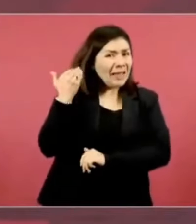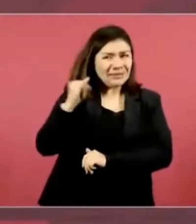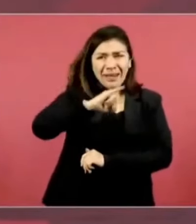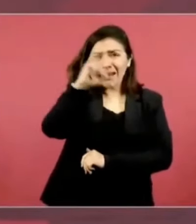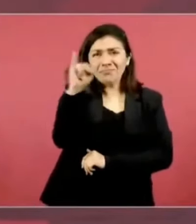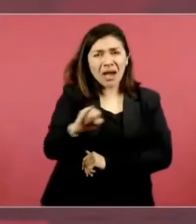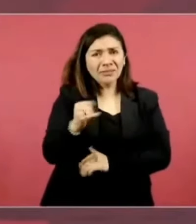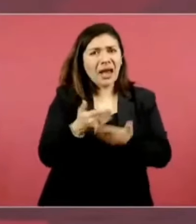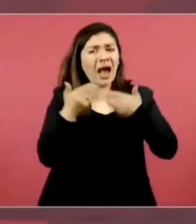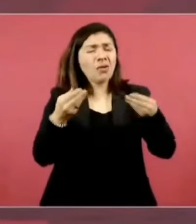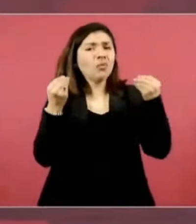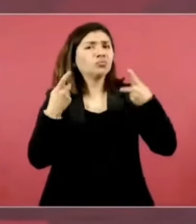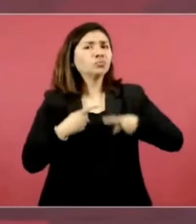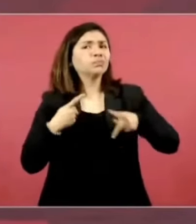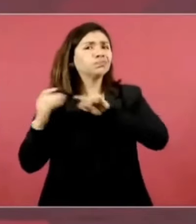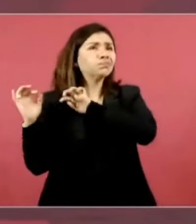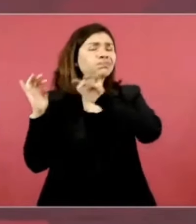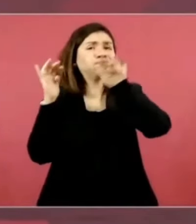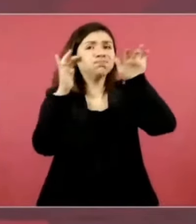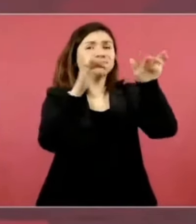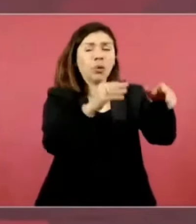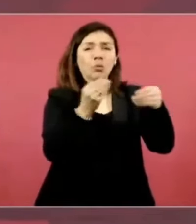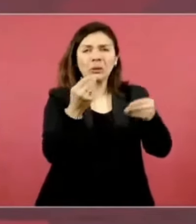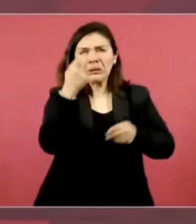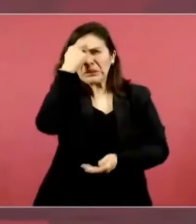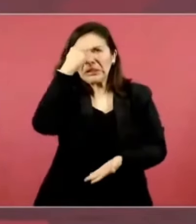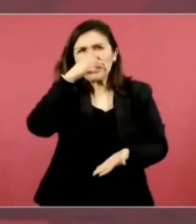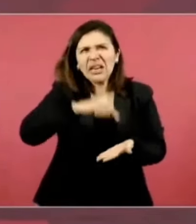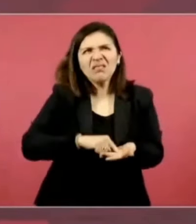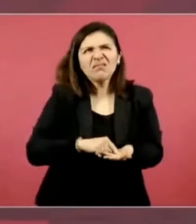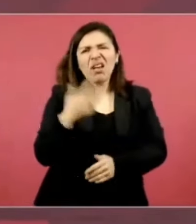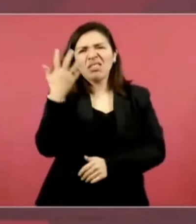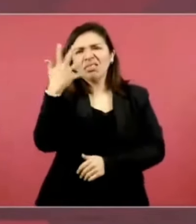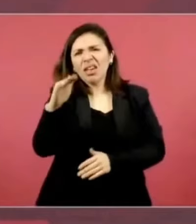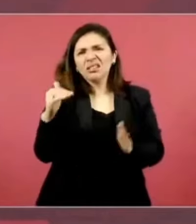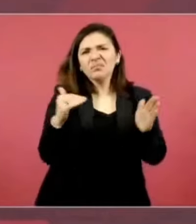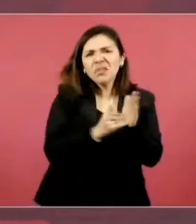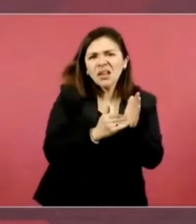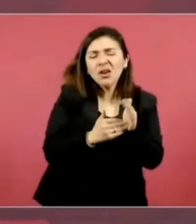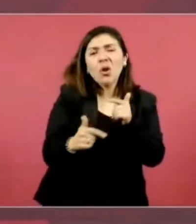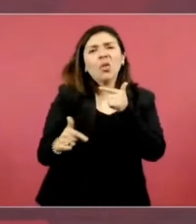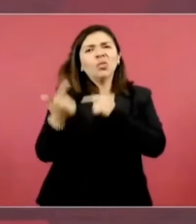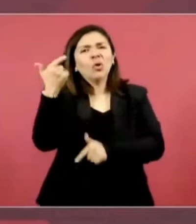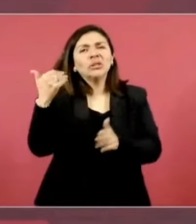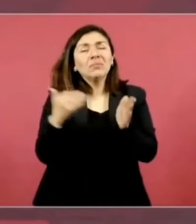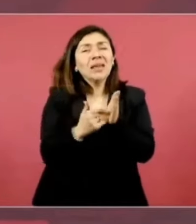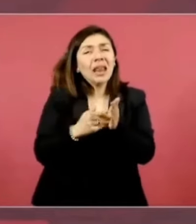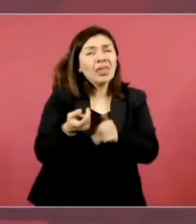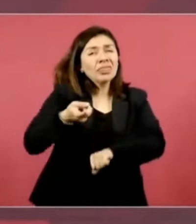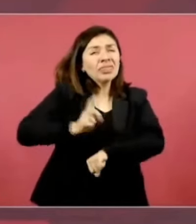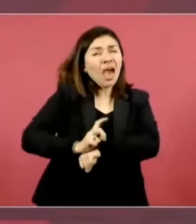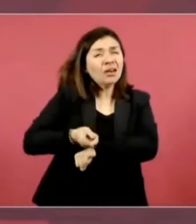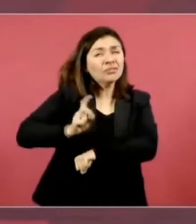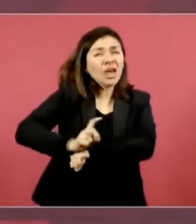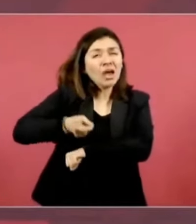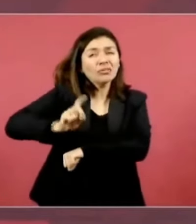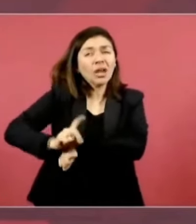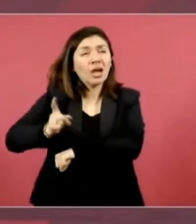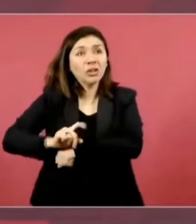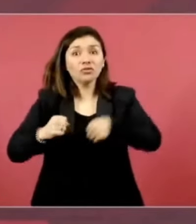Creo que 10 mil, 12 mil diarios en la frontera norte.